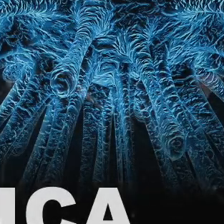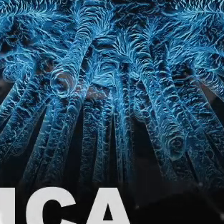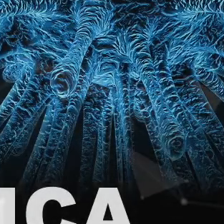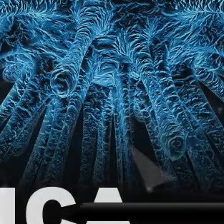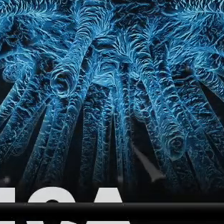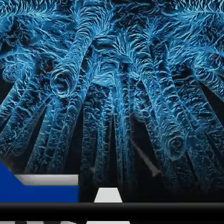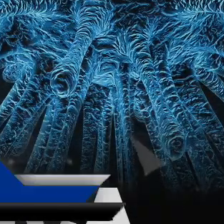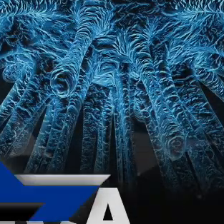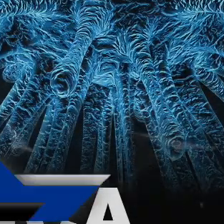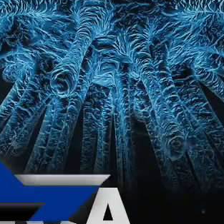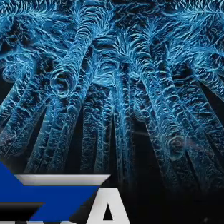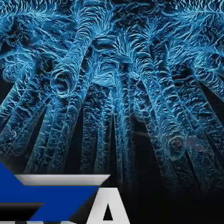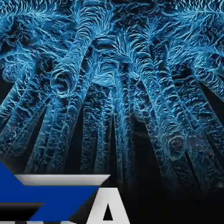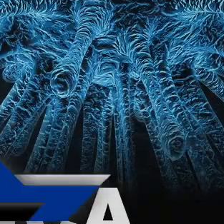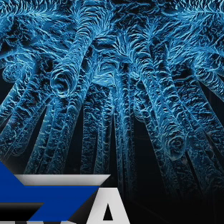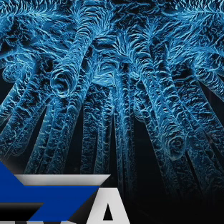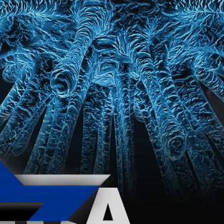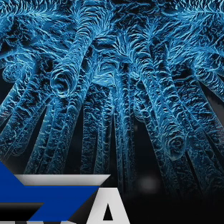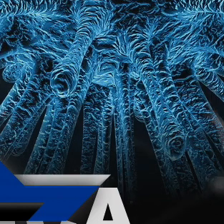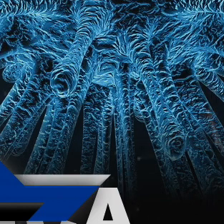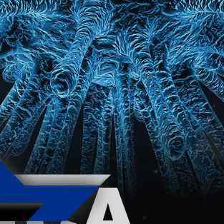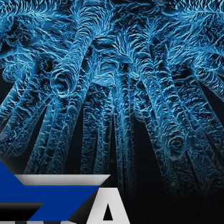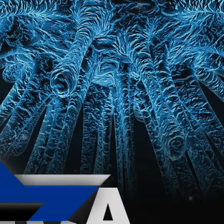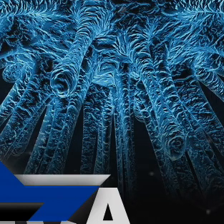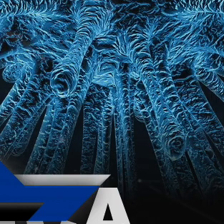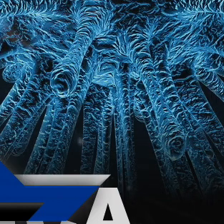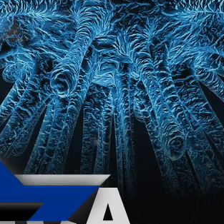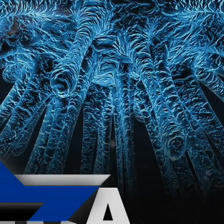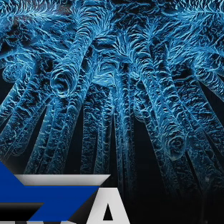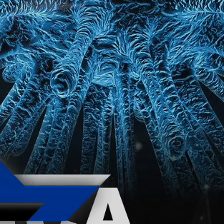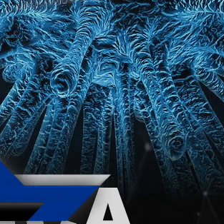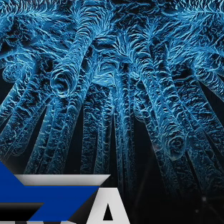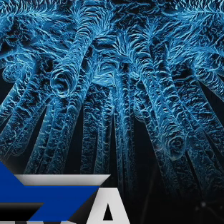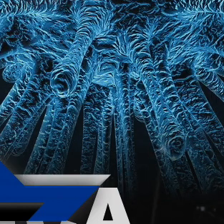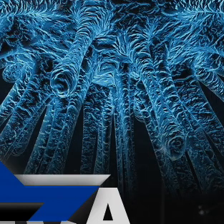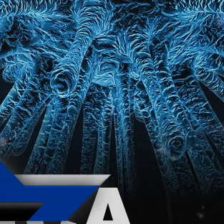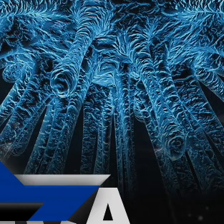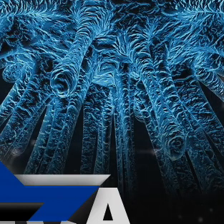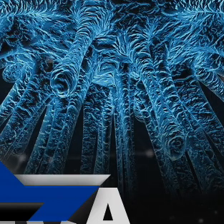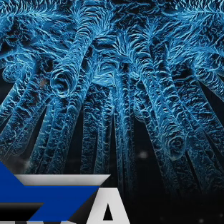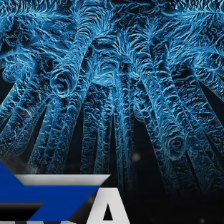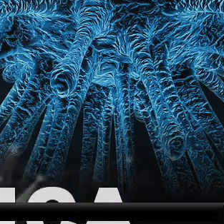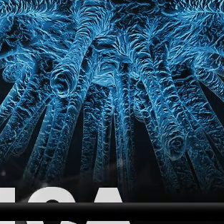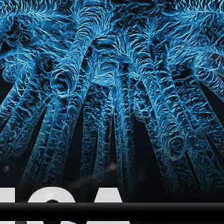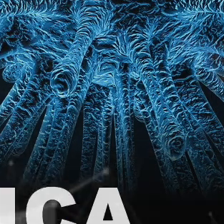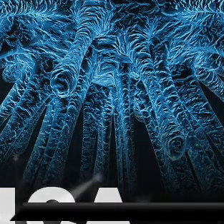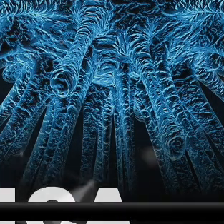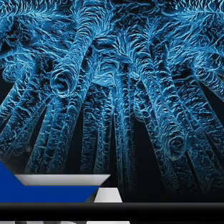Ya estás informado. No olvides darle like a este video, comparte y suscríbete a EscuchaDiario.